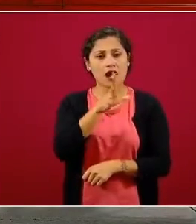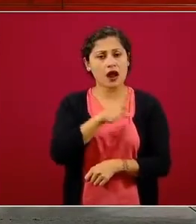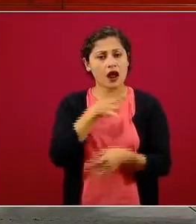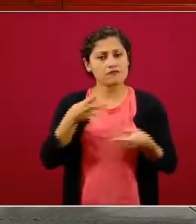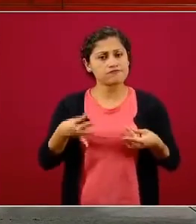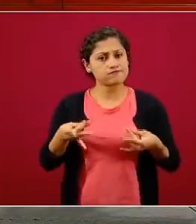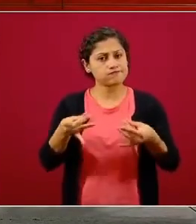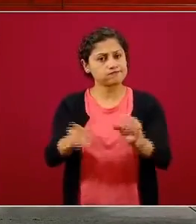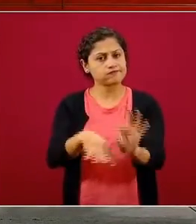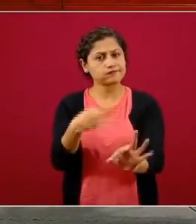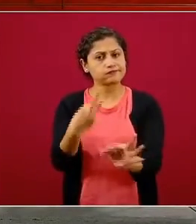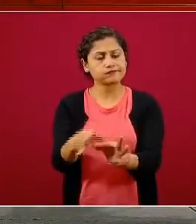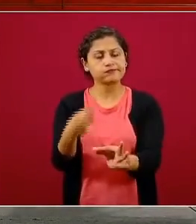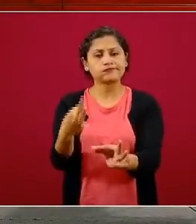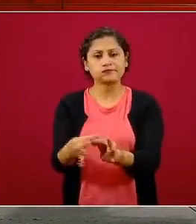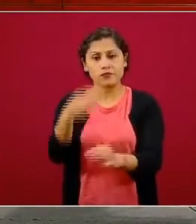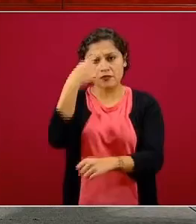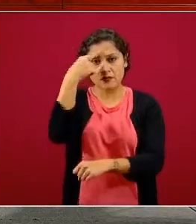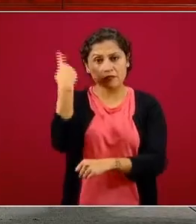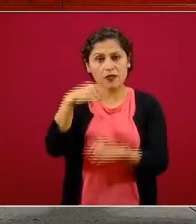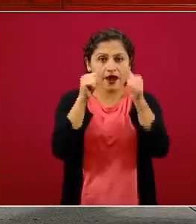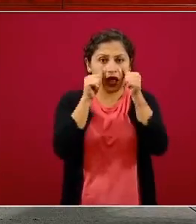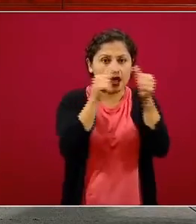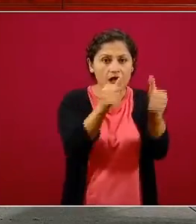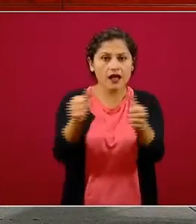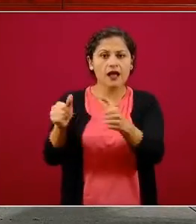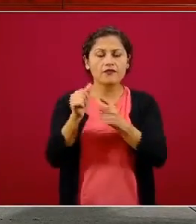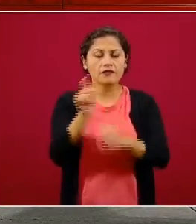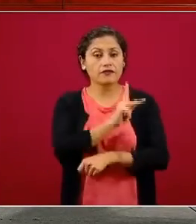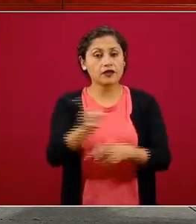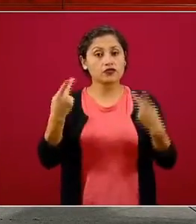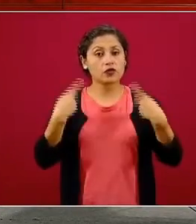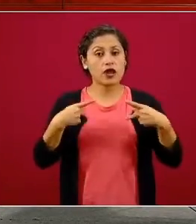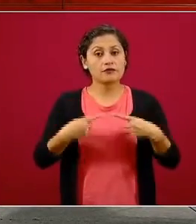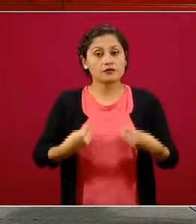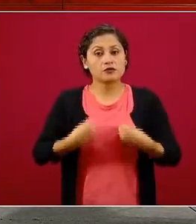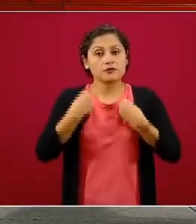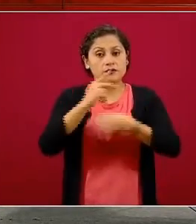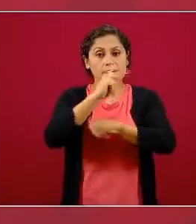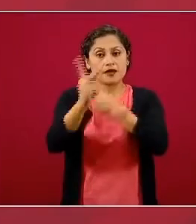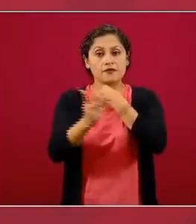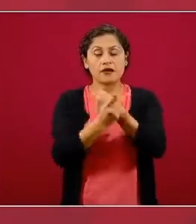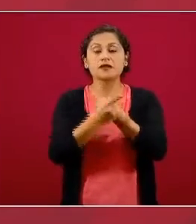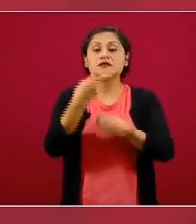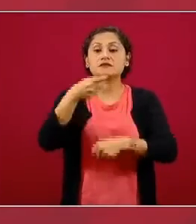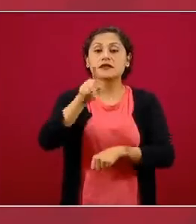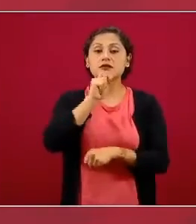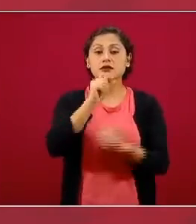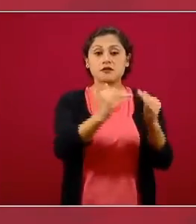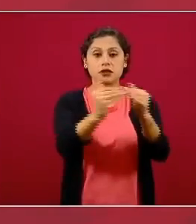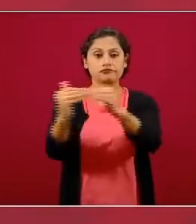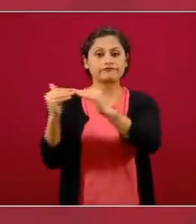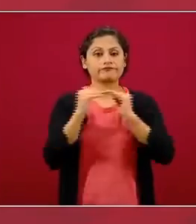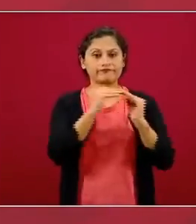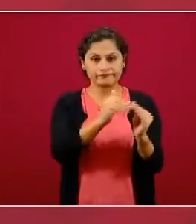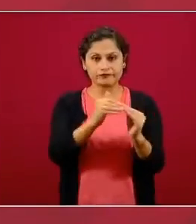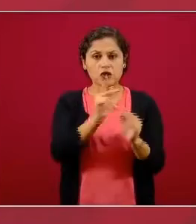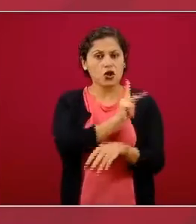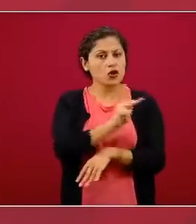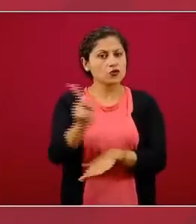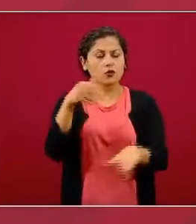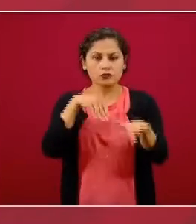cubra las necesidades de la población y que garantice la equidad o la igualdad de acceso